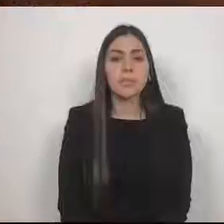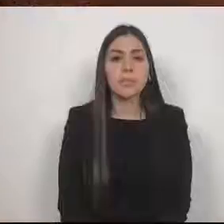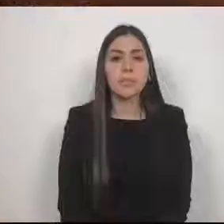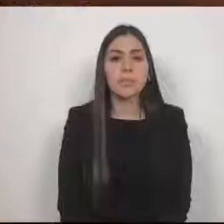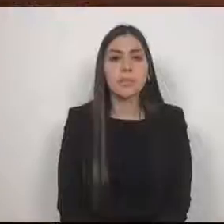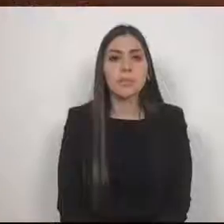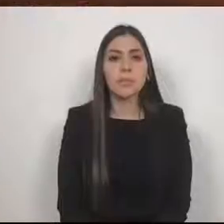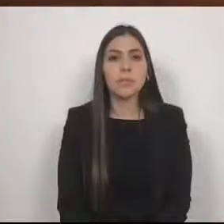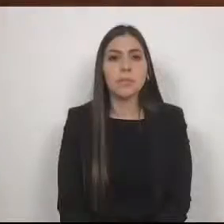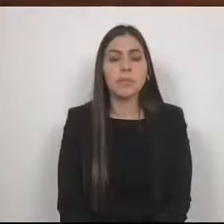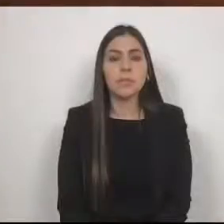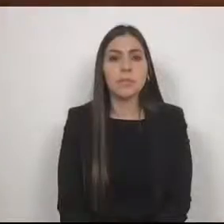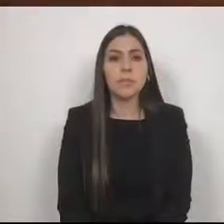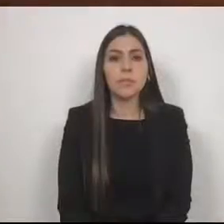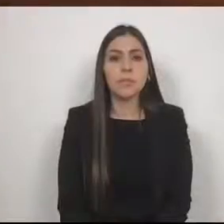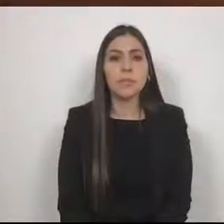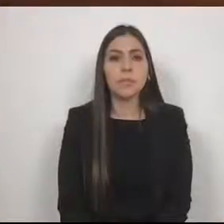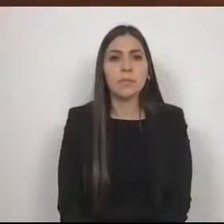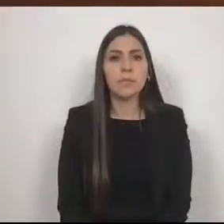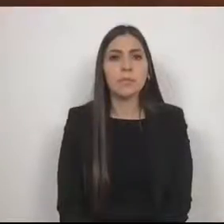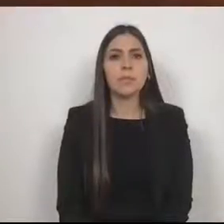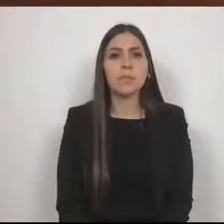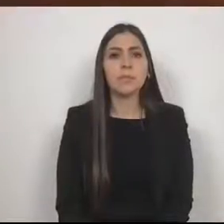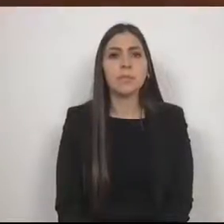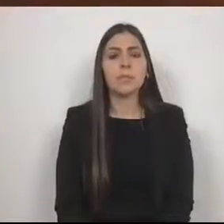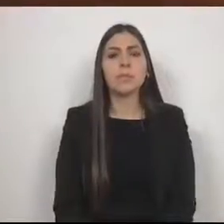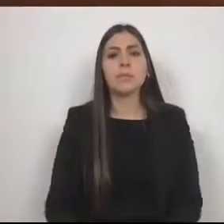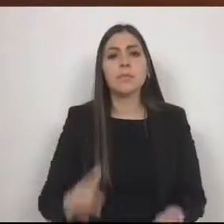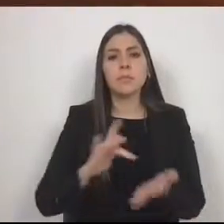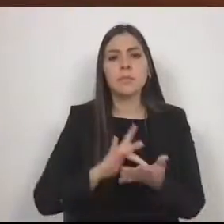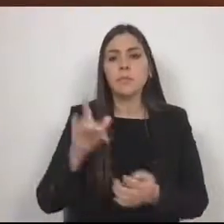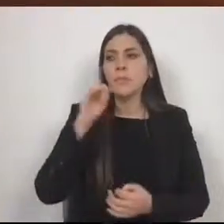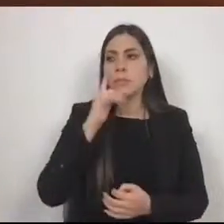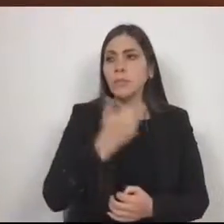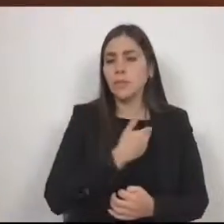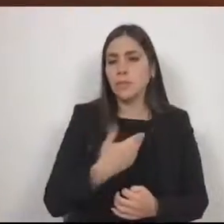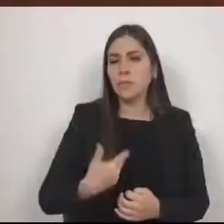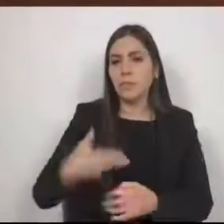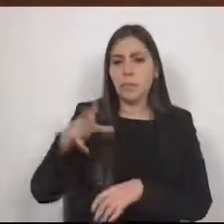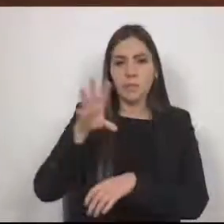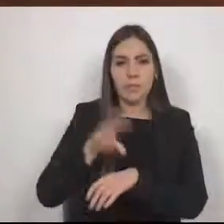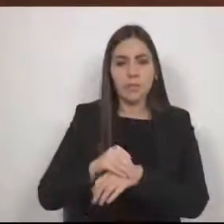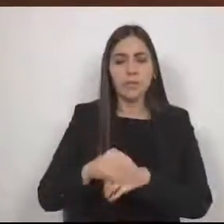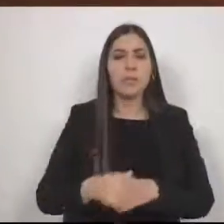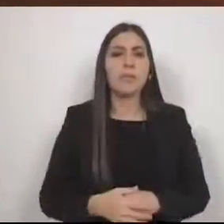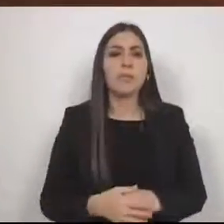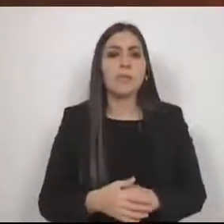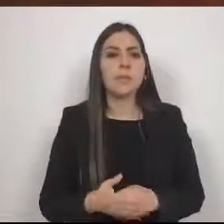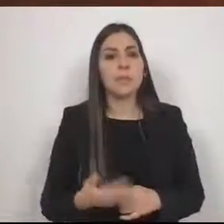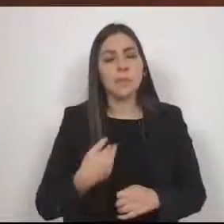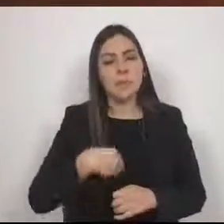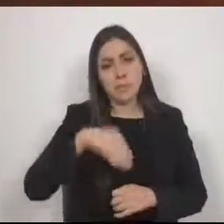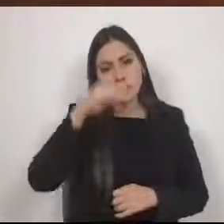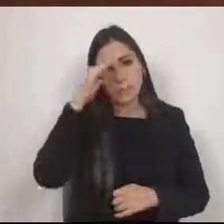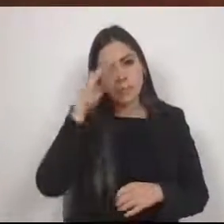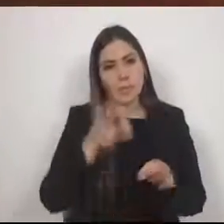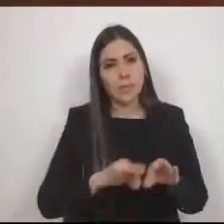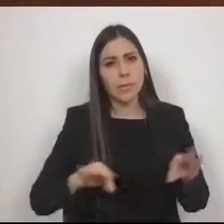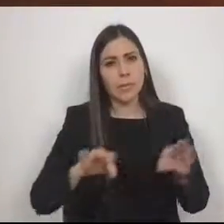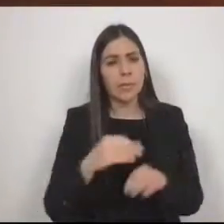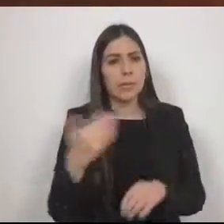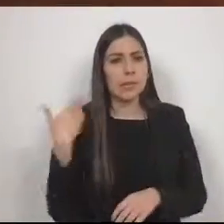Gracias, Presidenta Consuvenia. Creo que es importante lo que hoy se acaba de hablar,